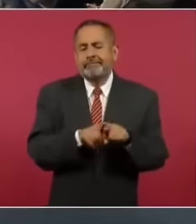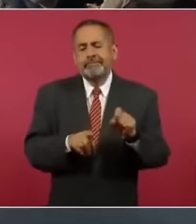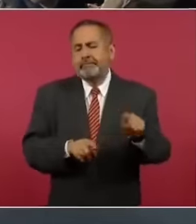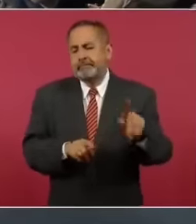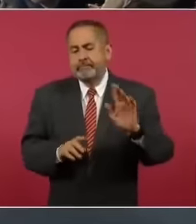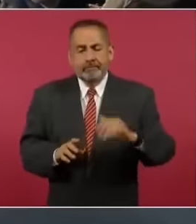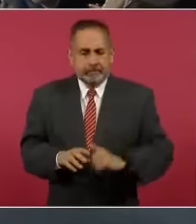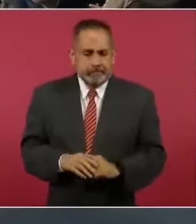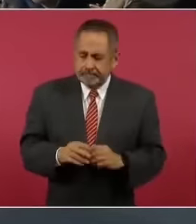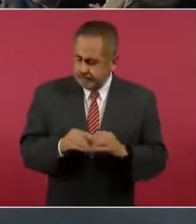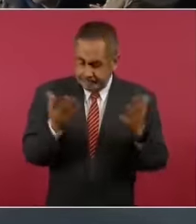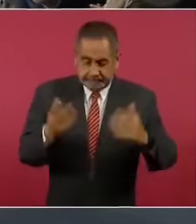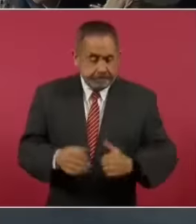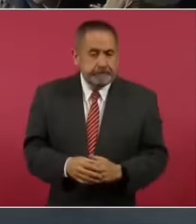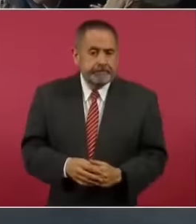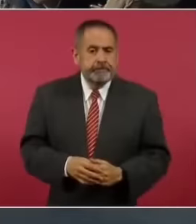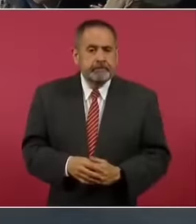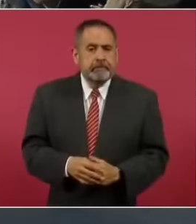sin duda.